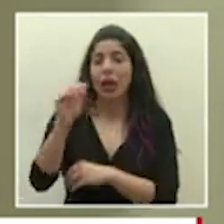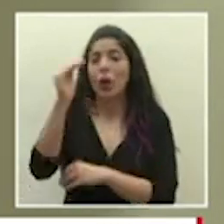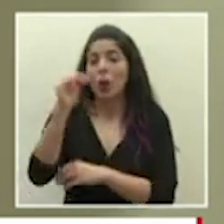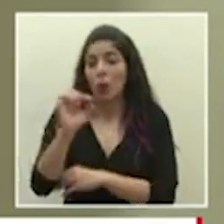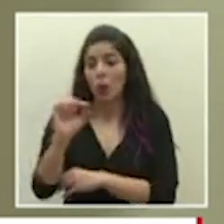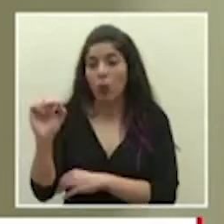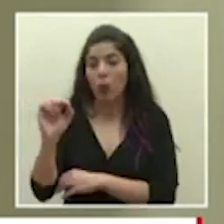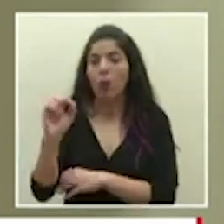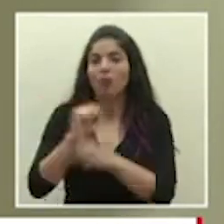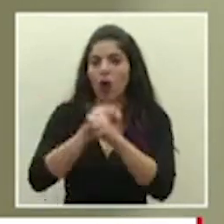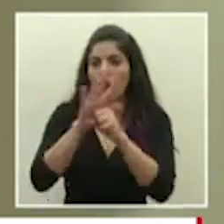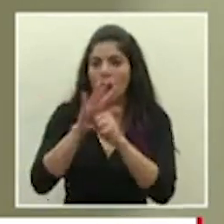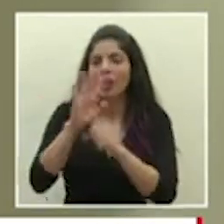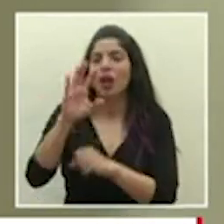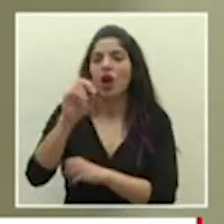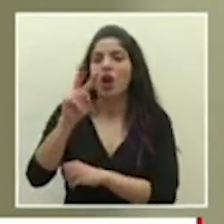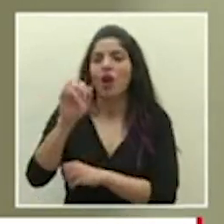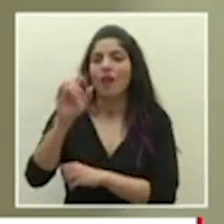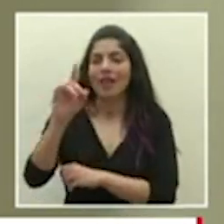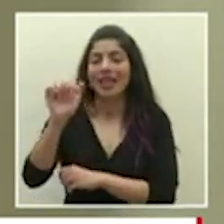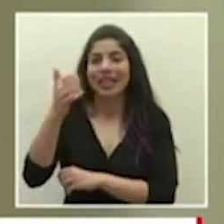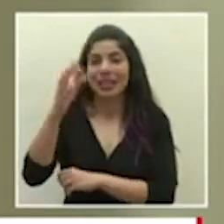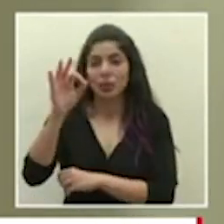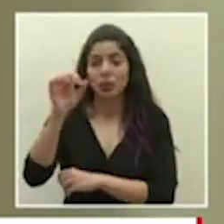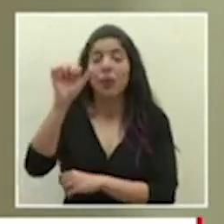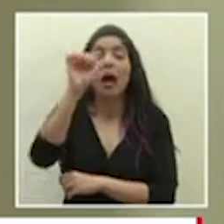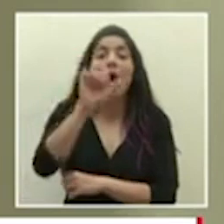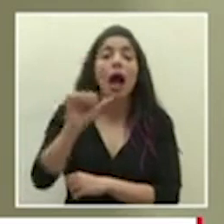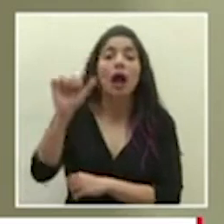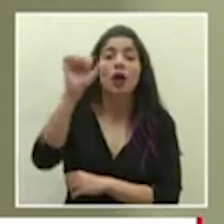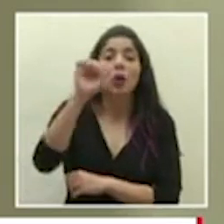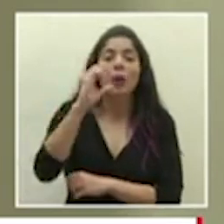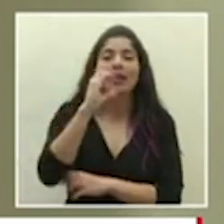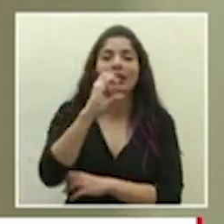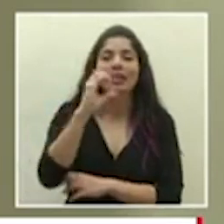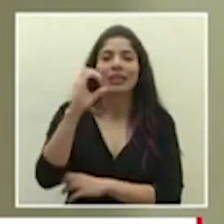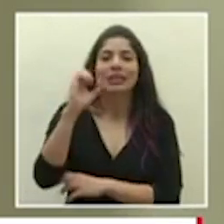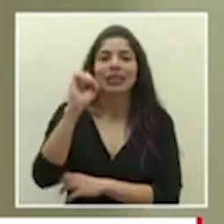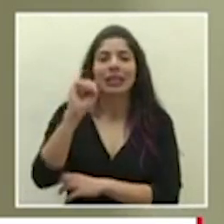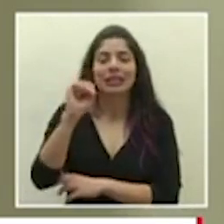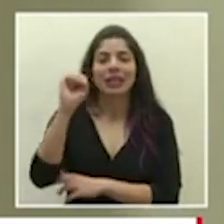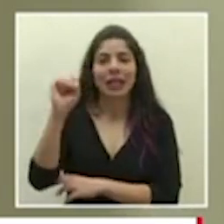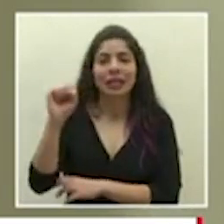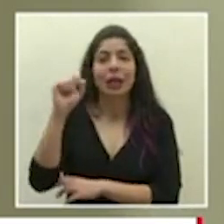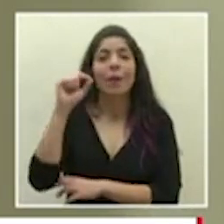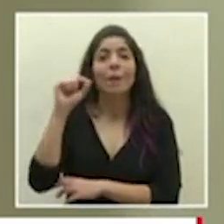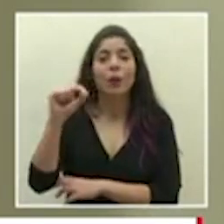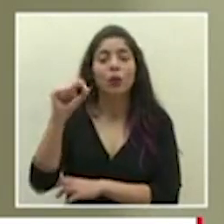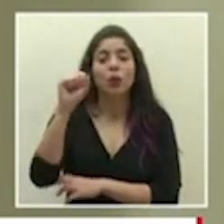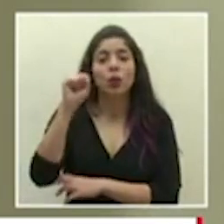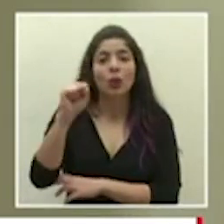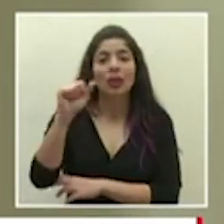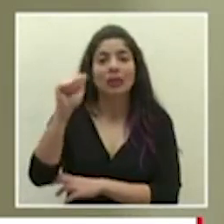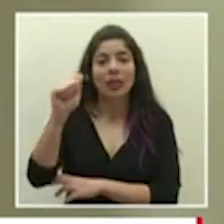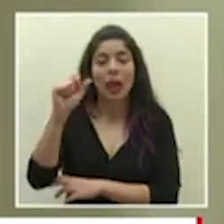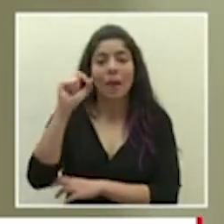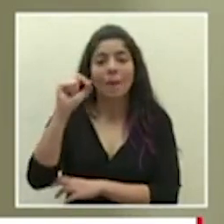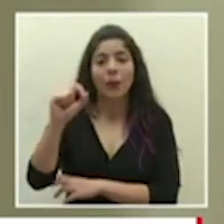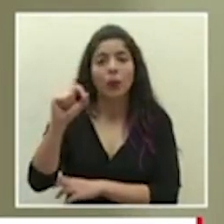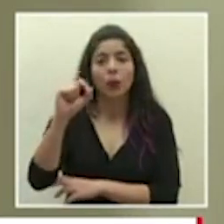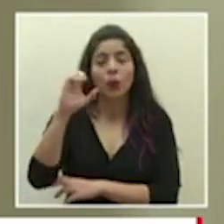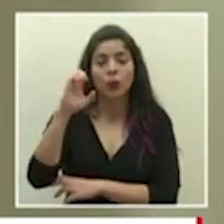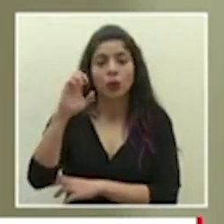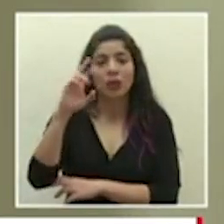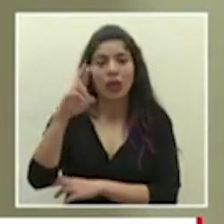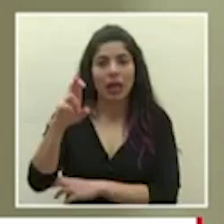-19 todo seguido arroba ccss punto s a punto cr